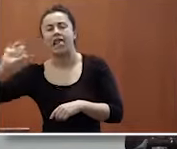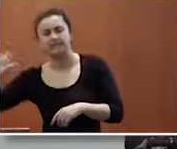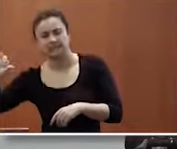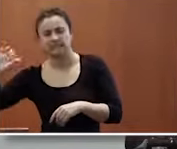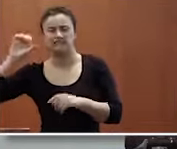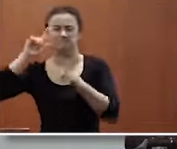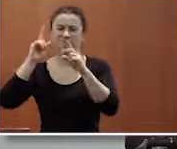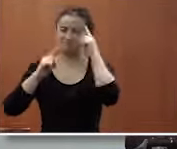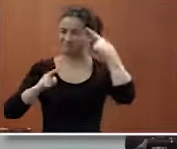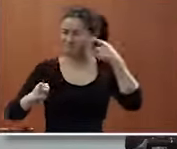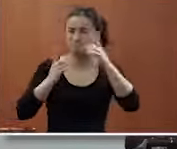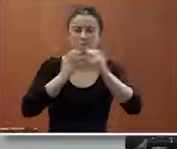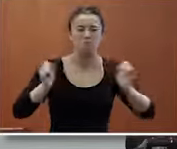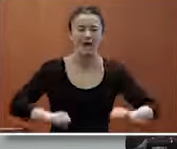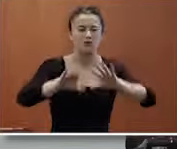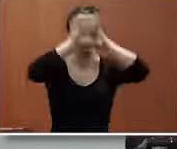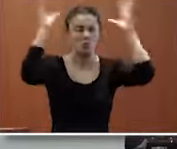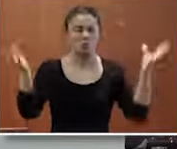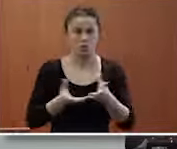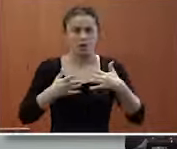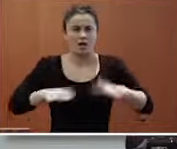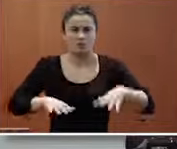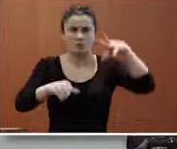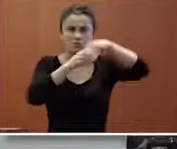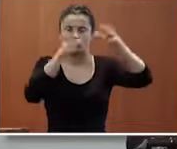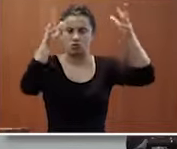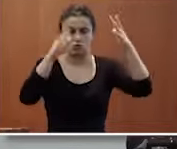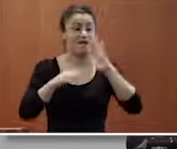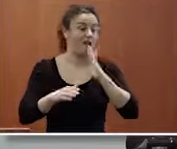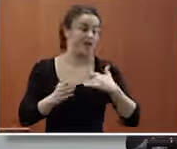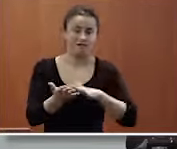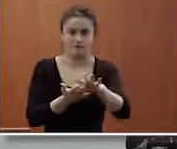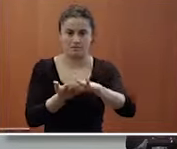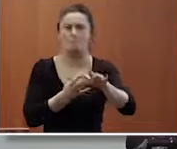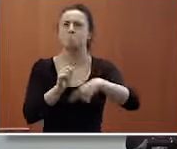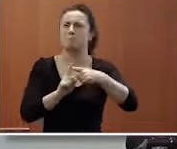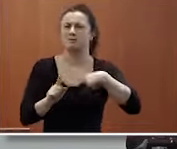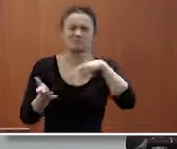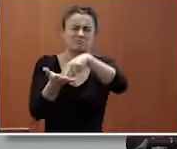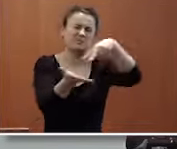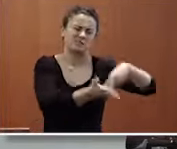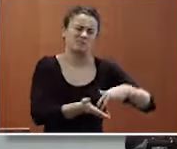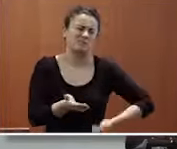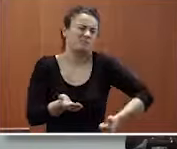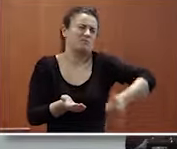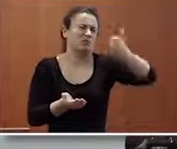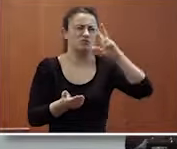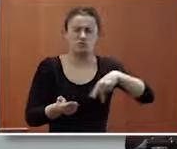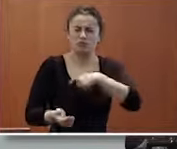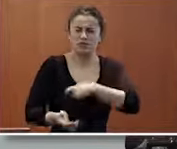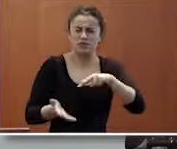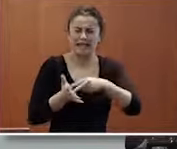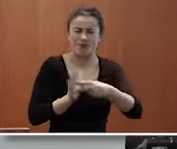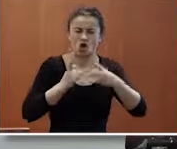del Pacto Mundial estuvimos en el Consejo Estatal de Responsabilidad Social como os ha mencionado antes y también somos Comité Técnico